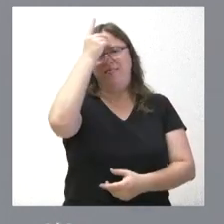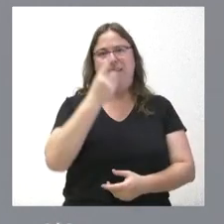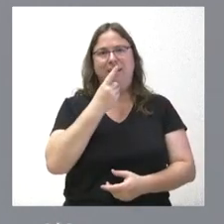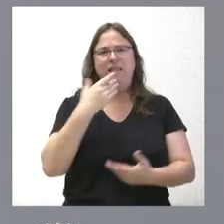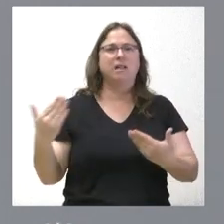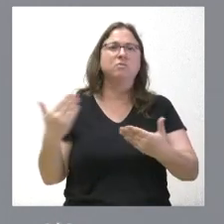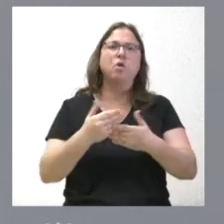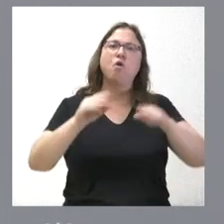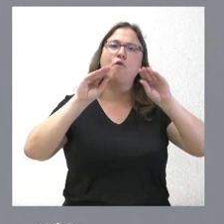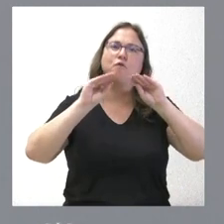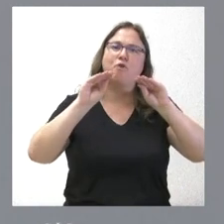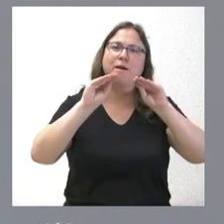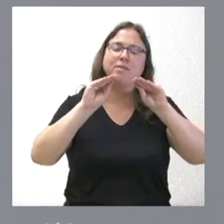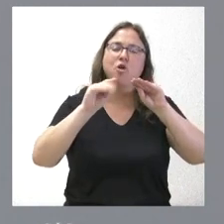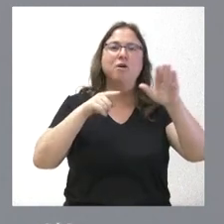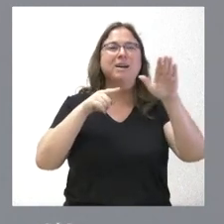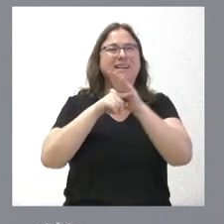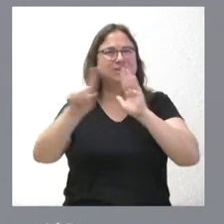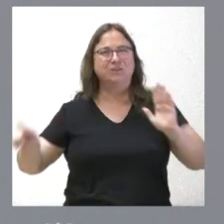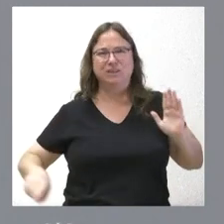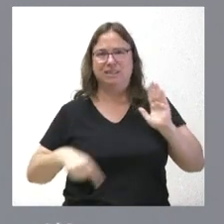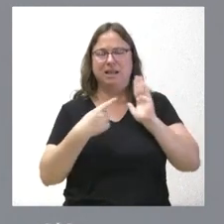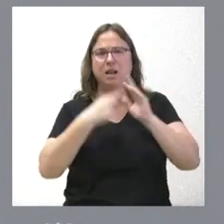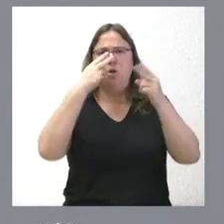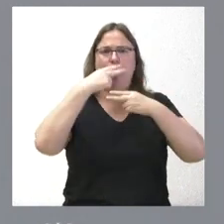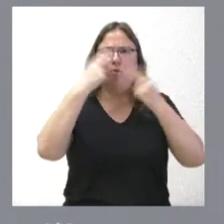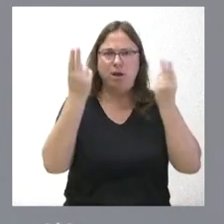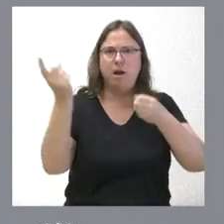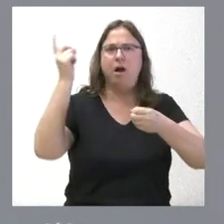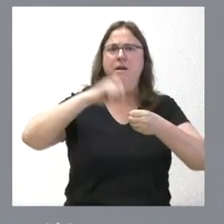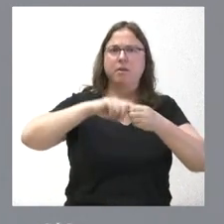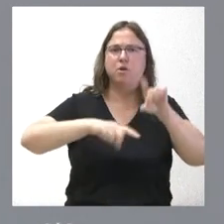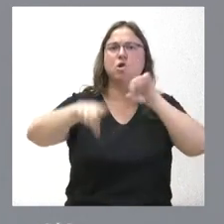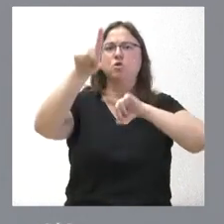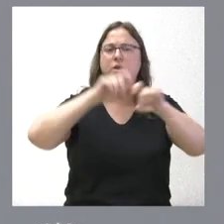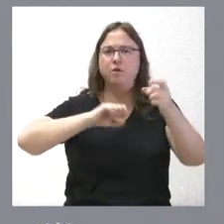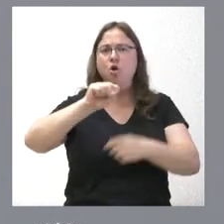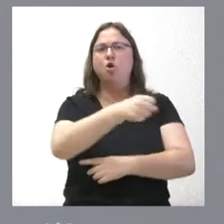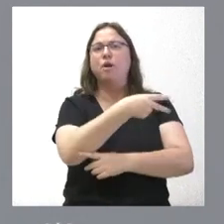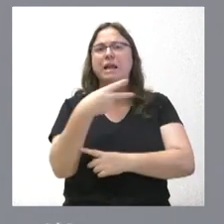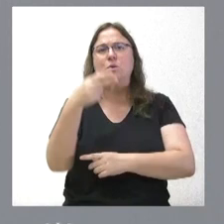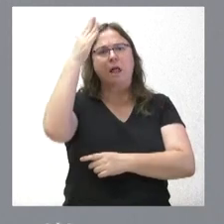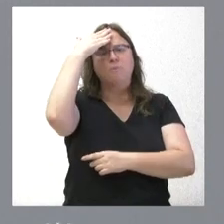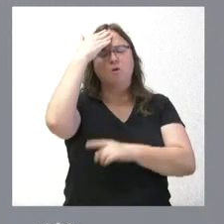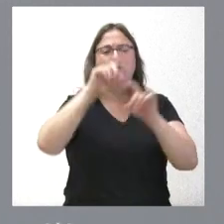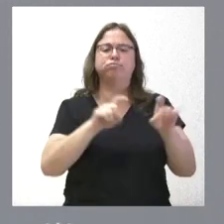formativas, publicación, inscripción y selección de participantes, grabación de resultados y memoria.